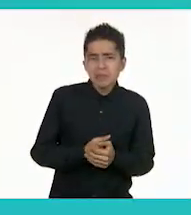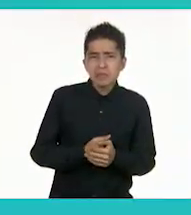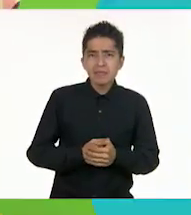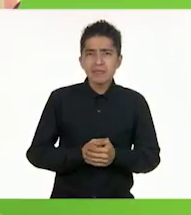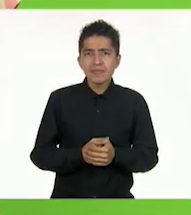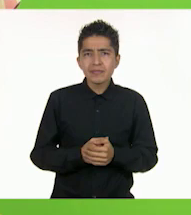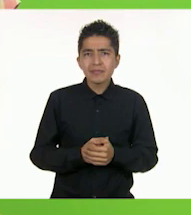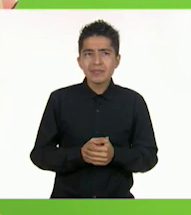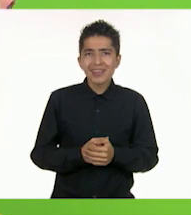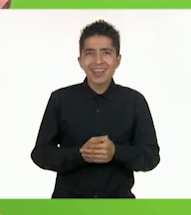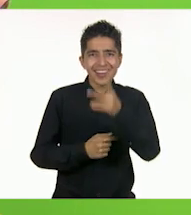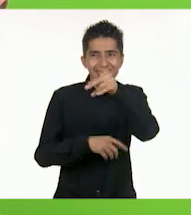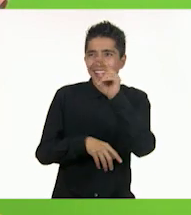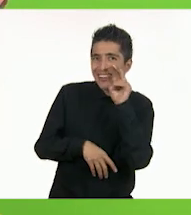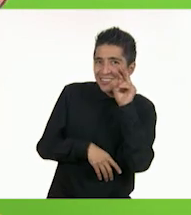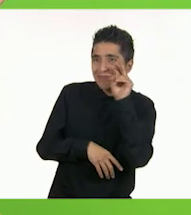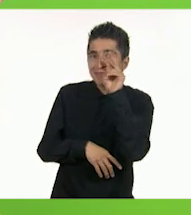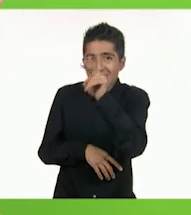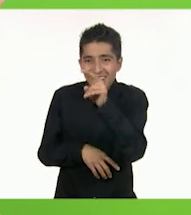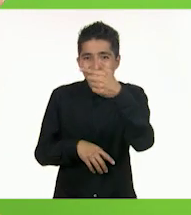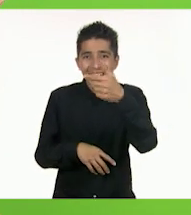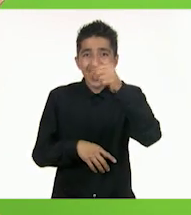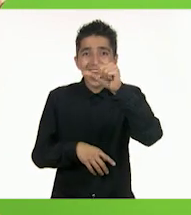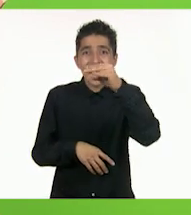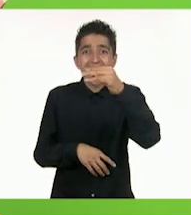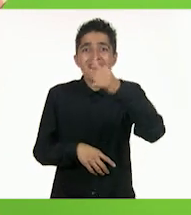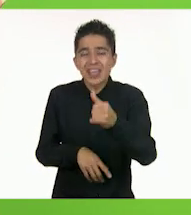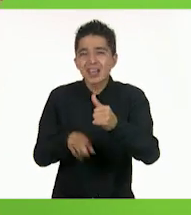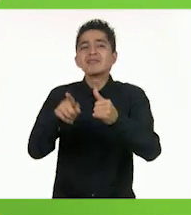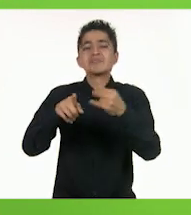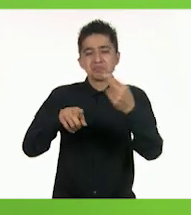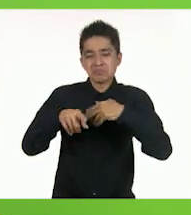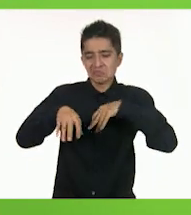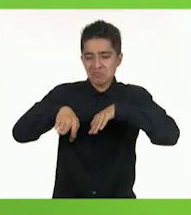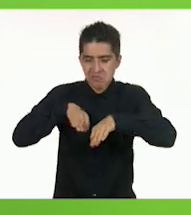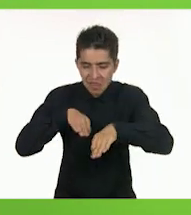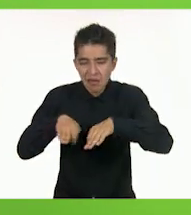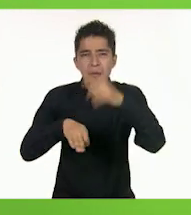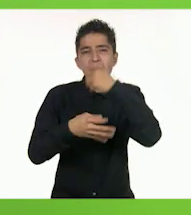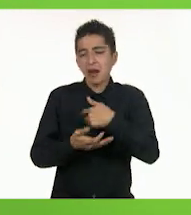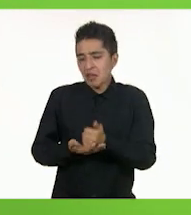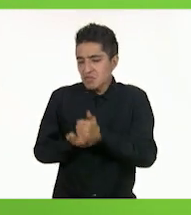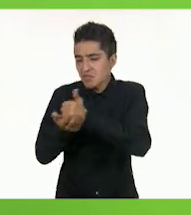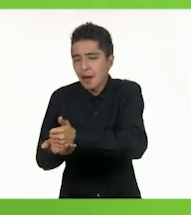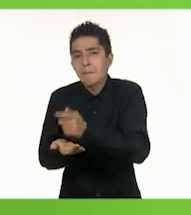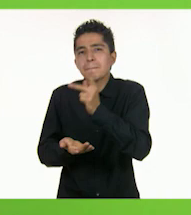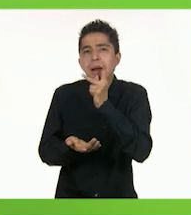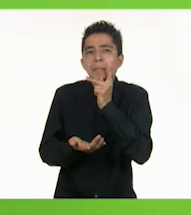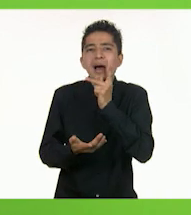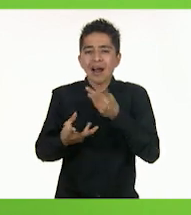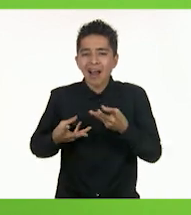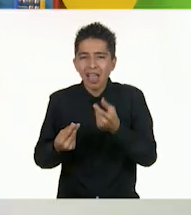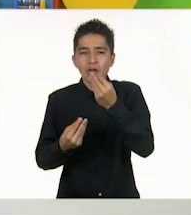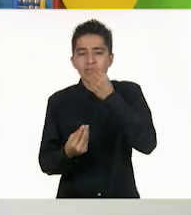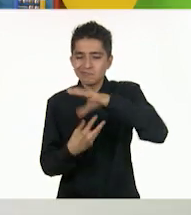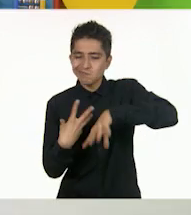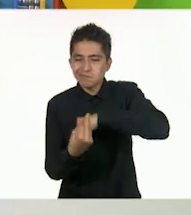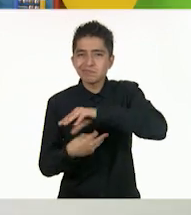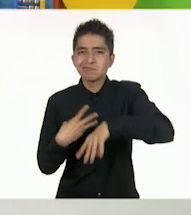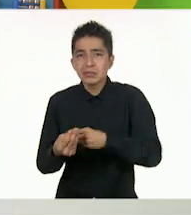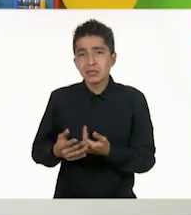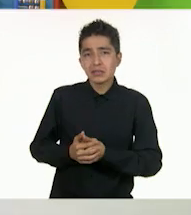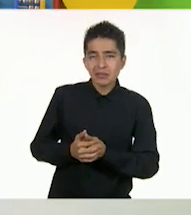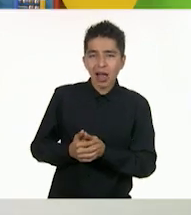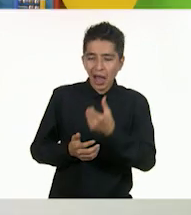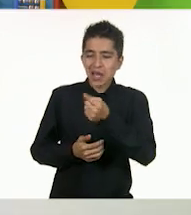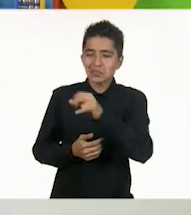Como pudimos observar, Gaby dijo que tenía que trabajar para ayudarle a su papá con el gasto. Así